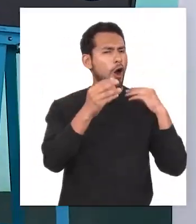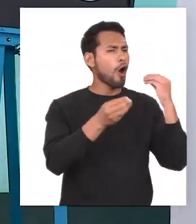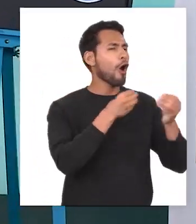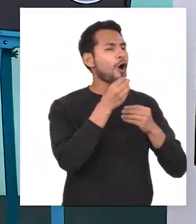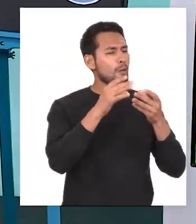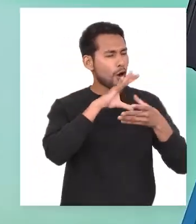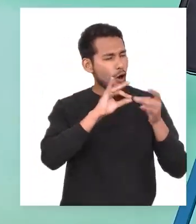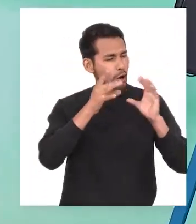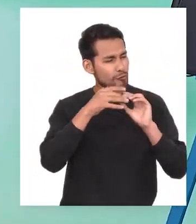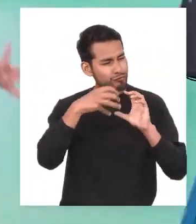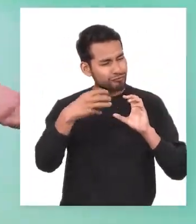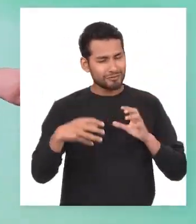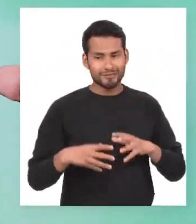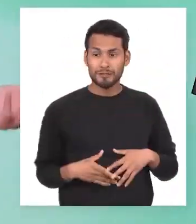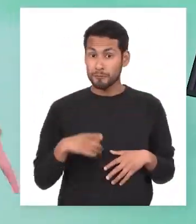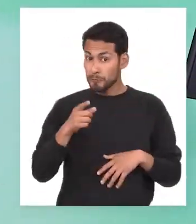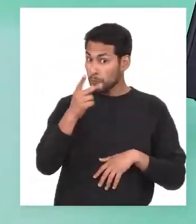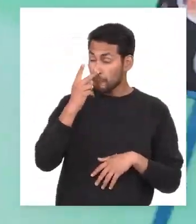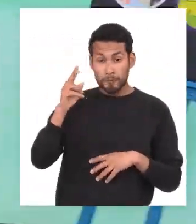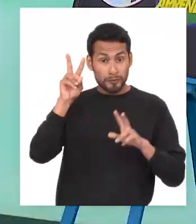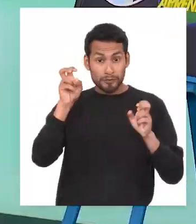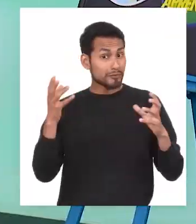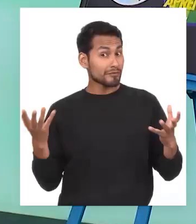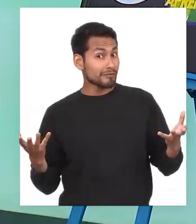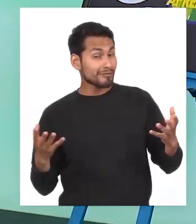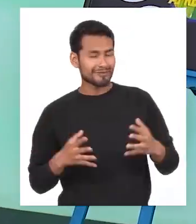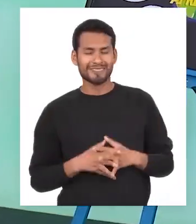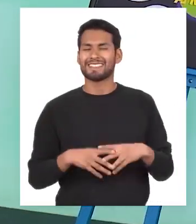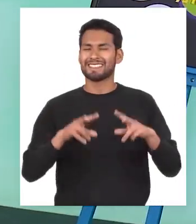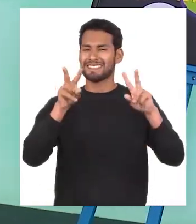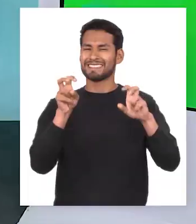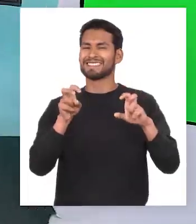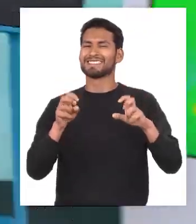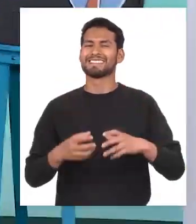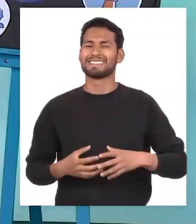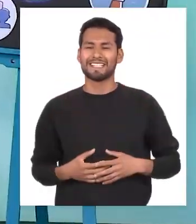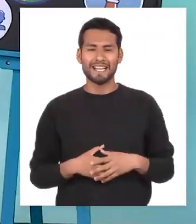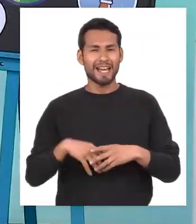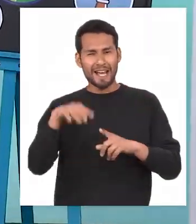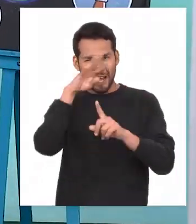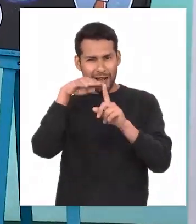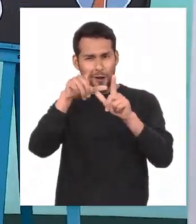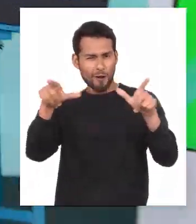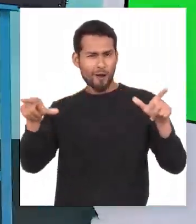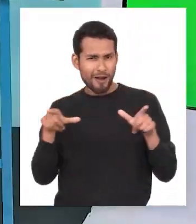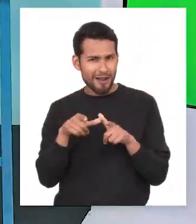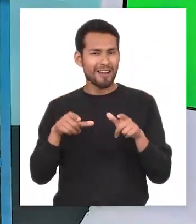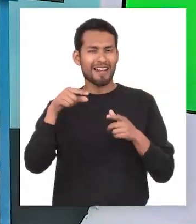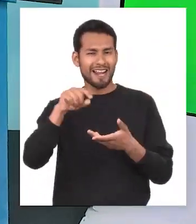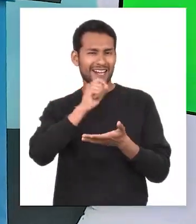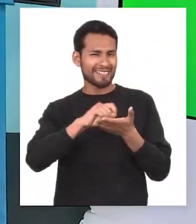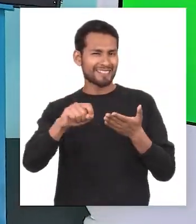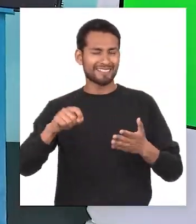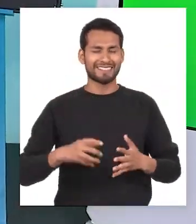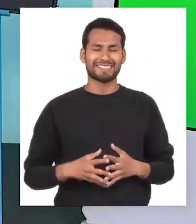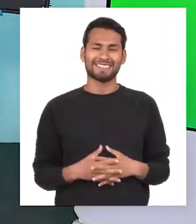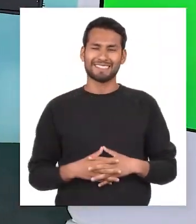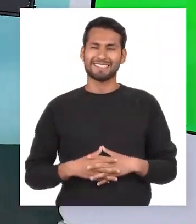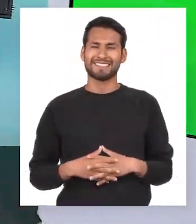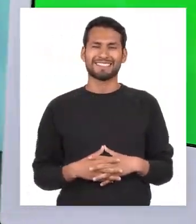estos relatos ¿Adivinaron? El tema del día es... Descripción de un lugar en la literatura